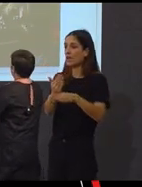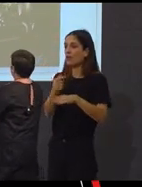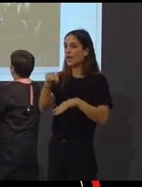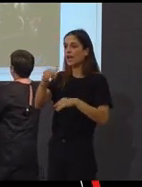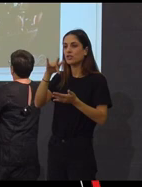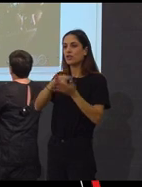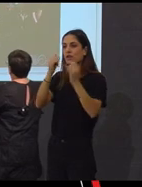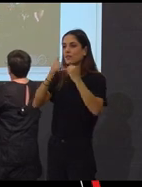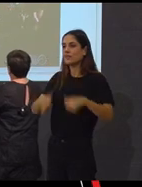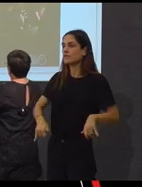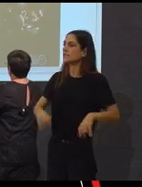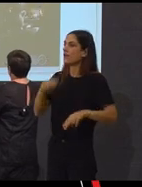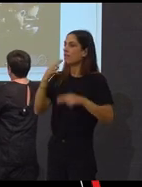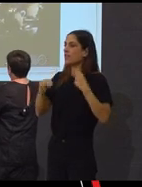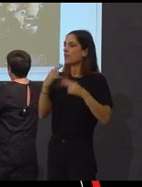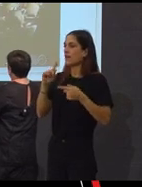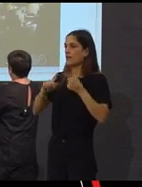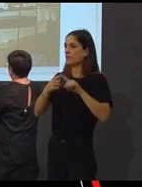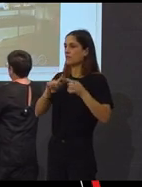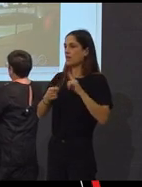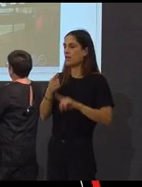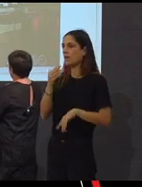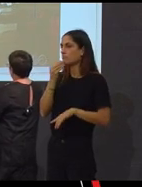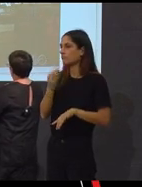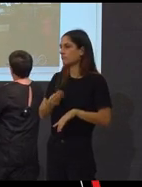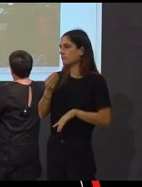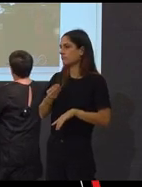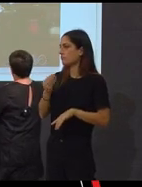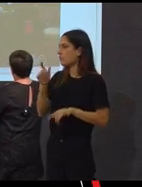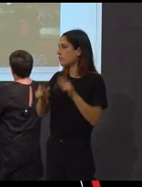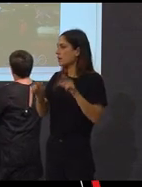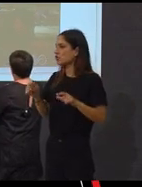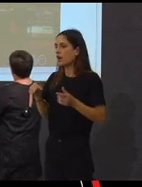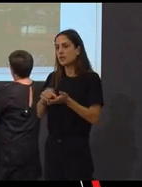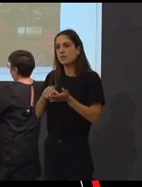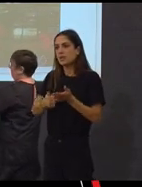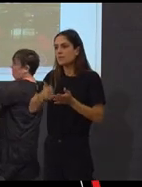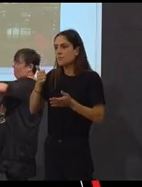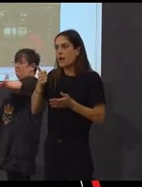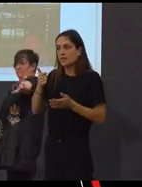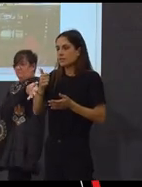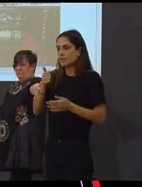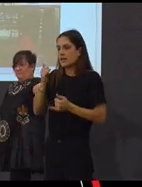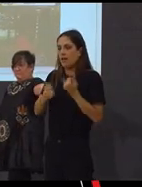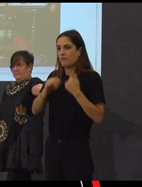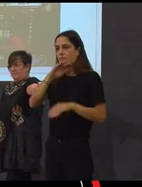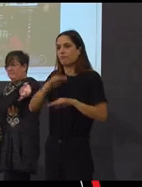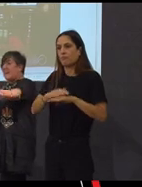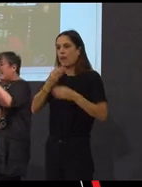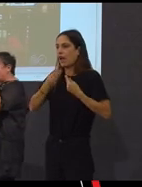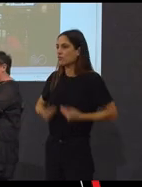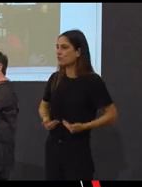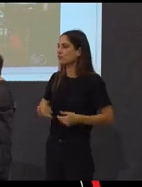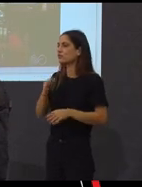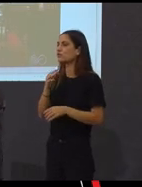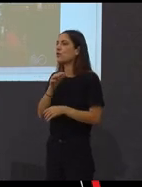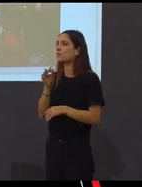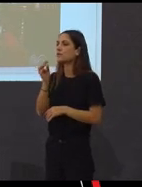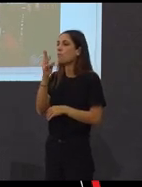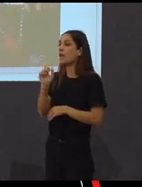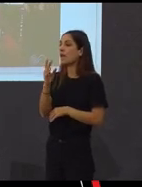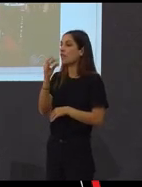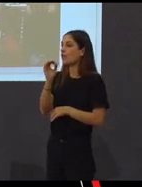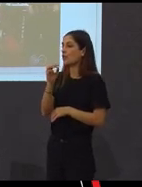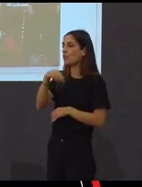con un menú que haría las delicias de los máis exigentes e que comenzou con el célebre caldiño de Pedro Madruga. Atención al